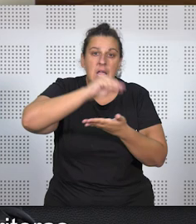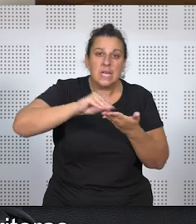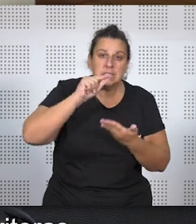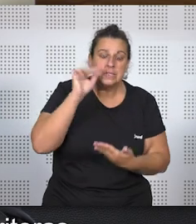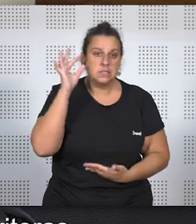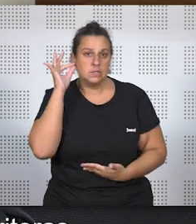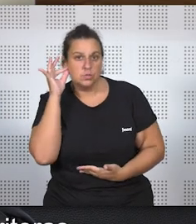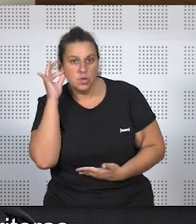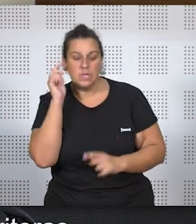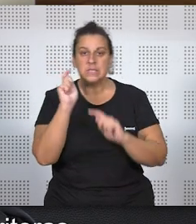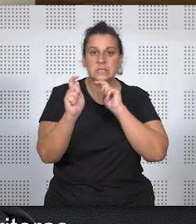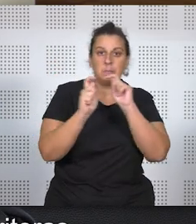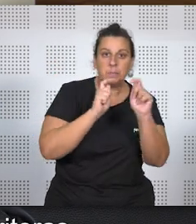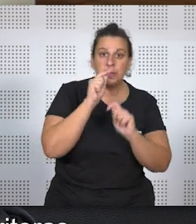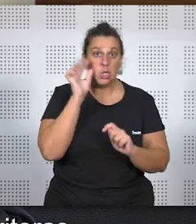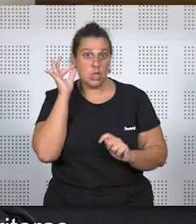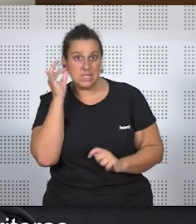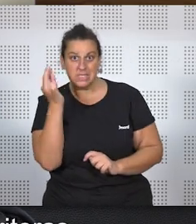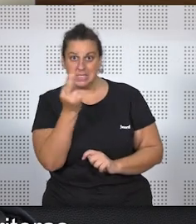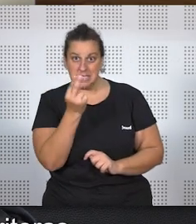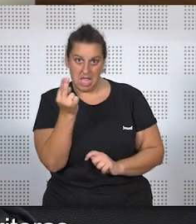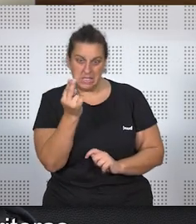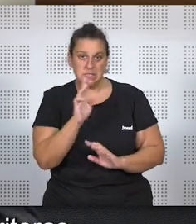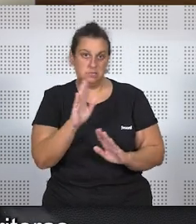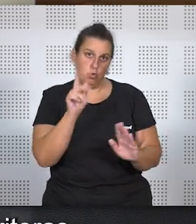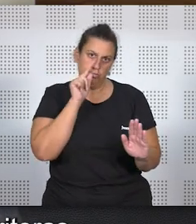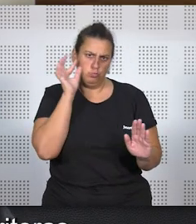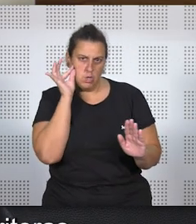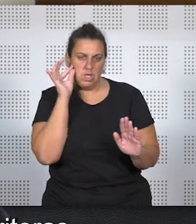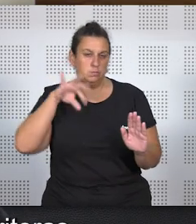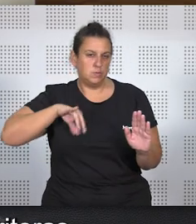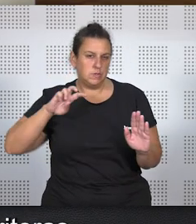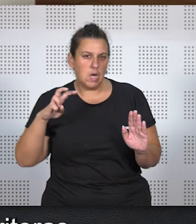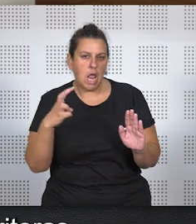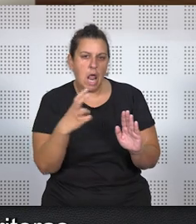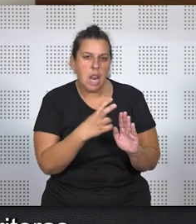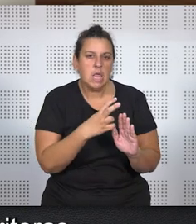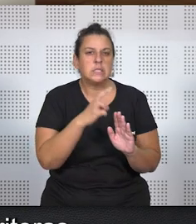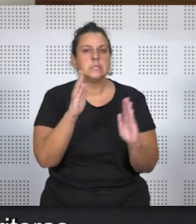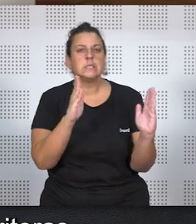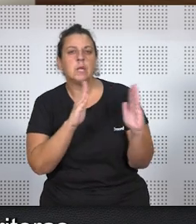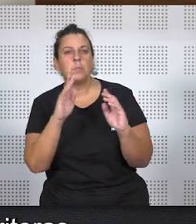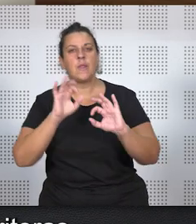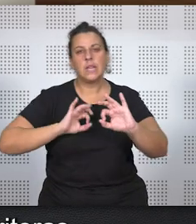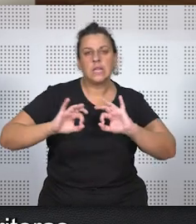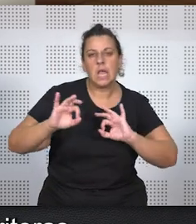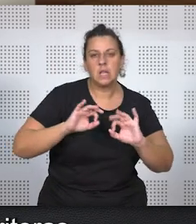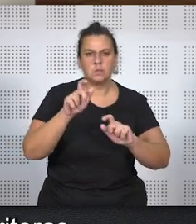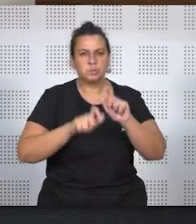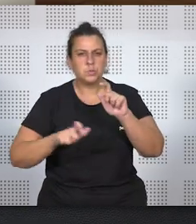escritores y escritoras, periodistas, periodistas, bueno, y mujeres, dramaturgos,